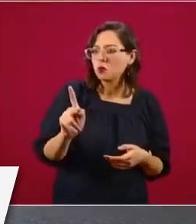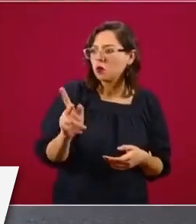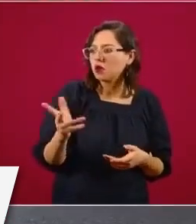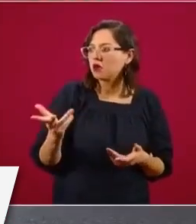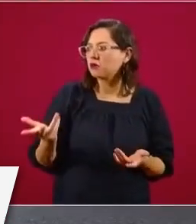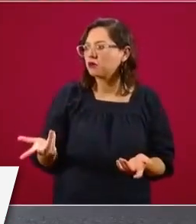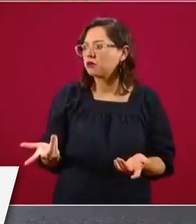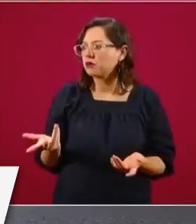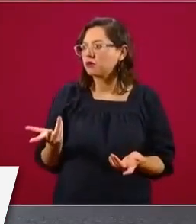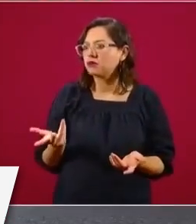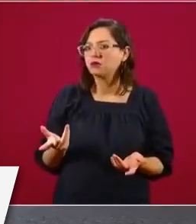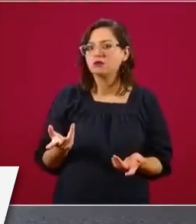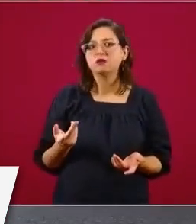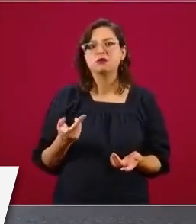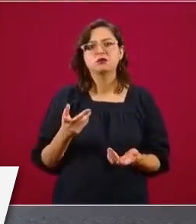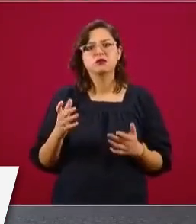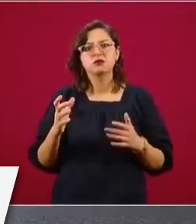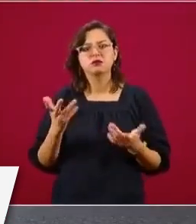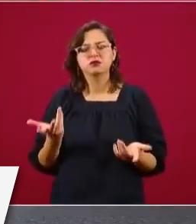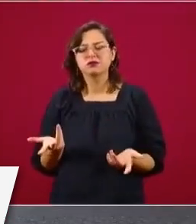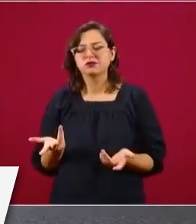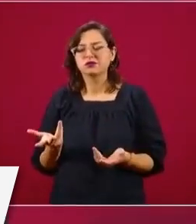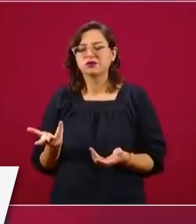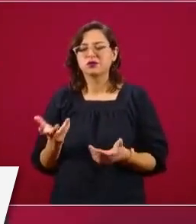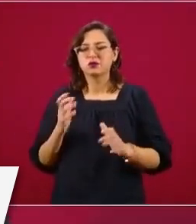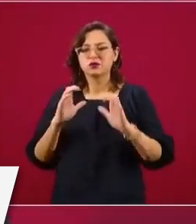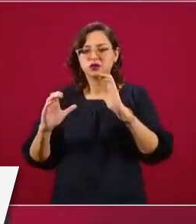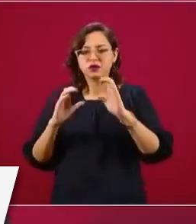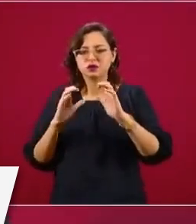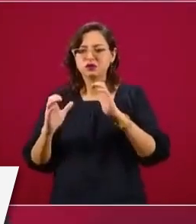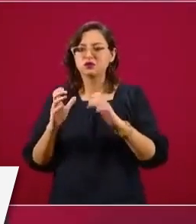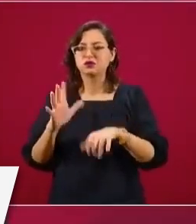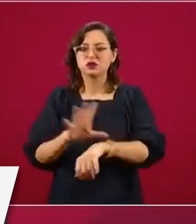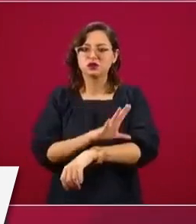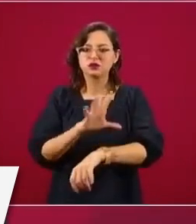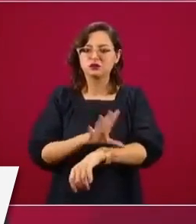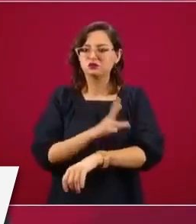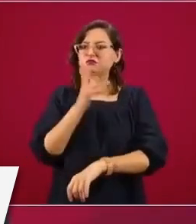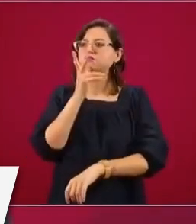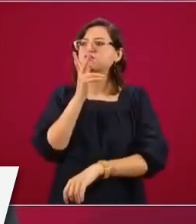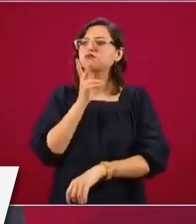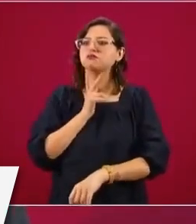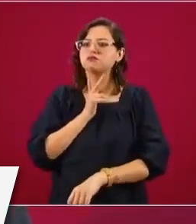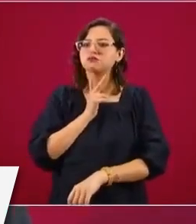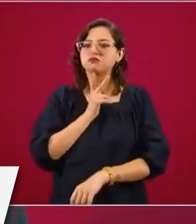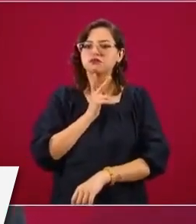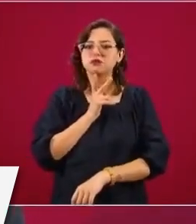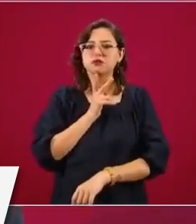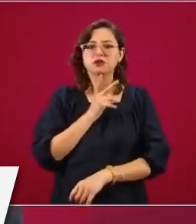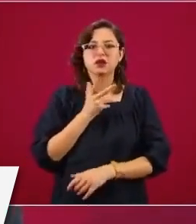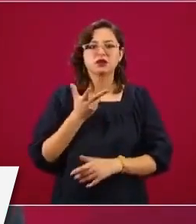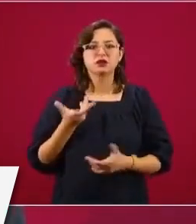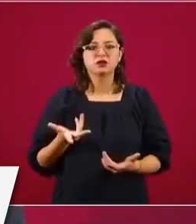el petróleo, las comunicaciones pues tienen que tener una